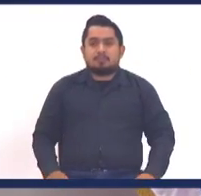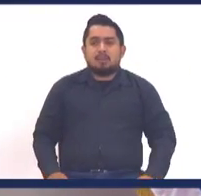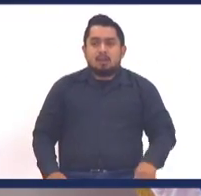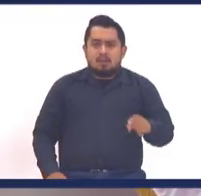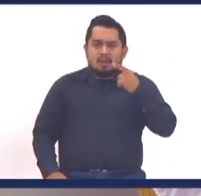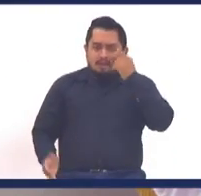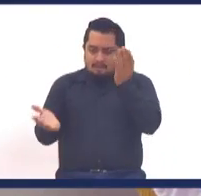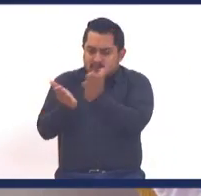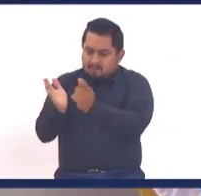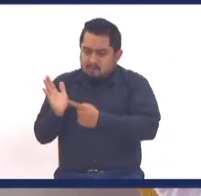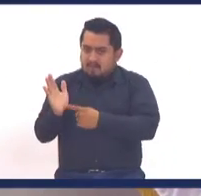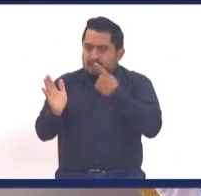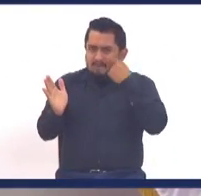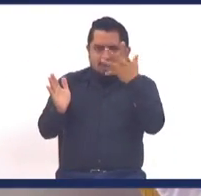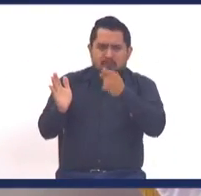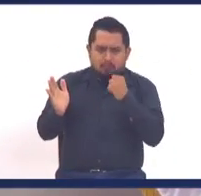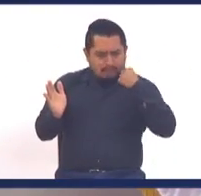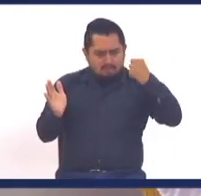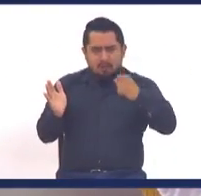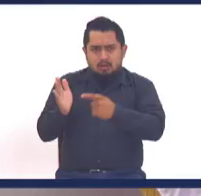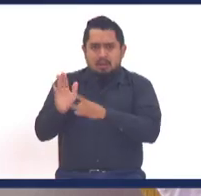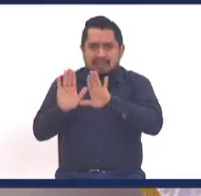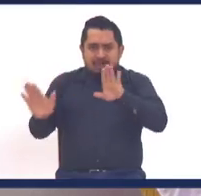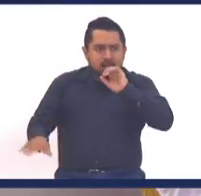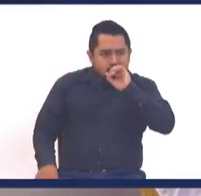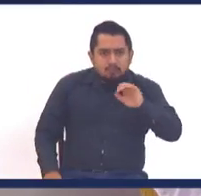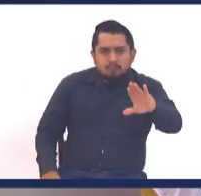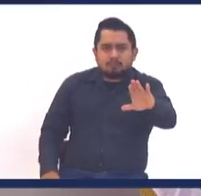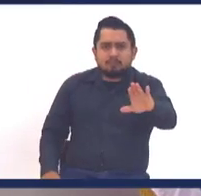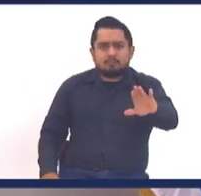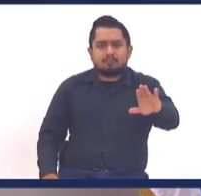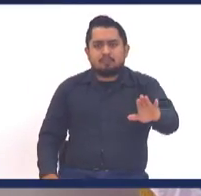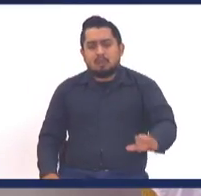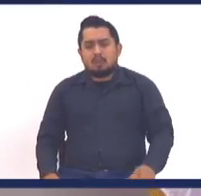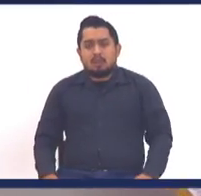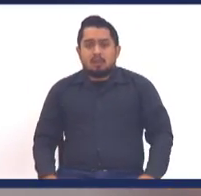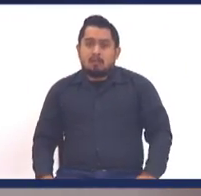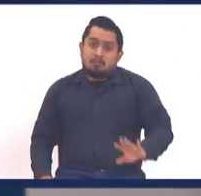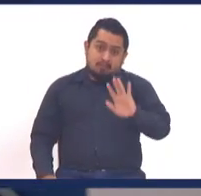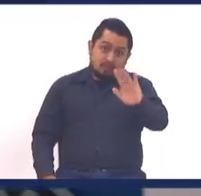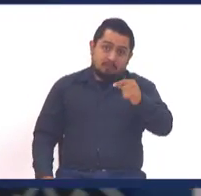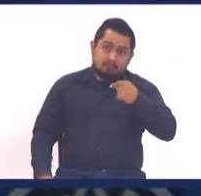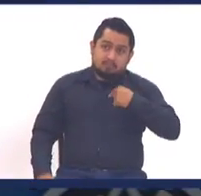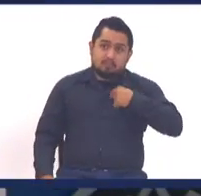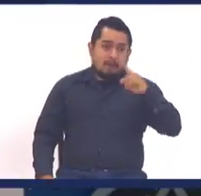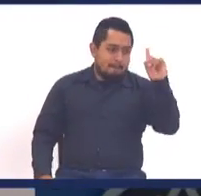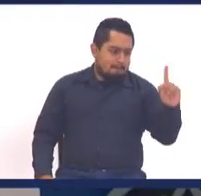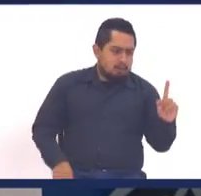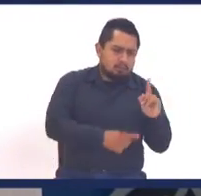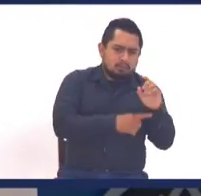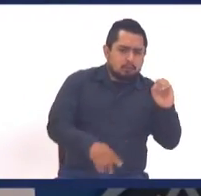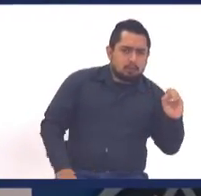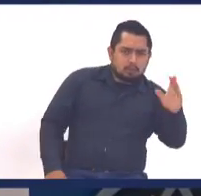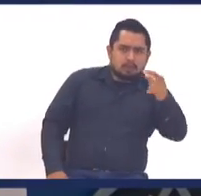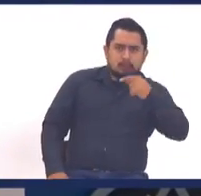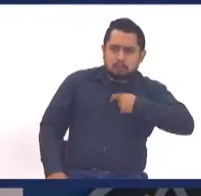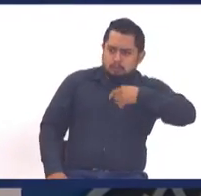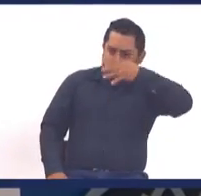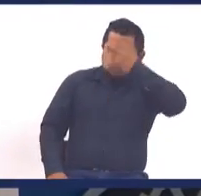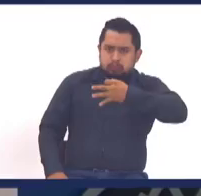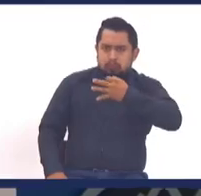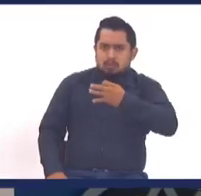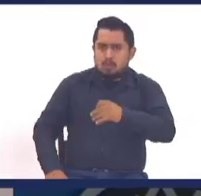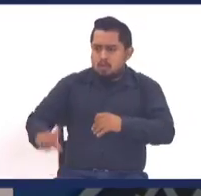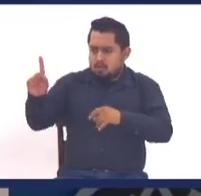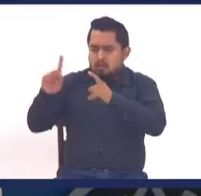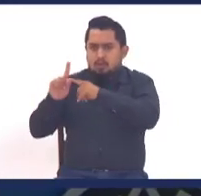Mire qué palabra más poderosa. Digan conmigo, Jesús le dijo. Mire, una cosa es que le digan una persona que no tenga autoridad y otra